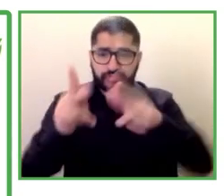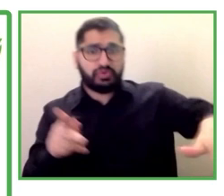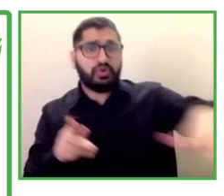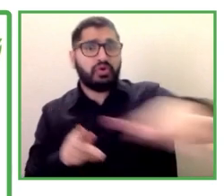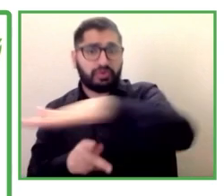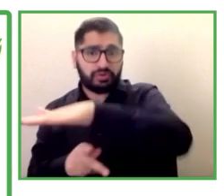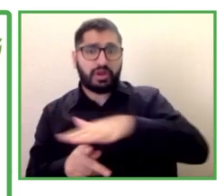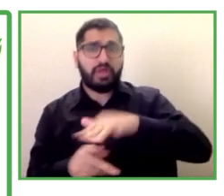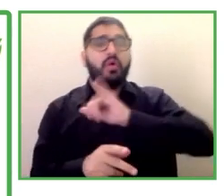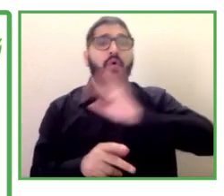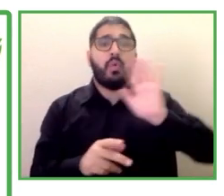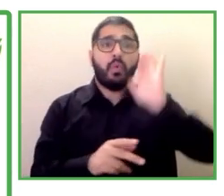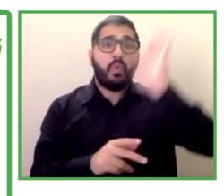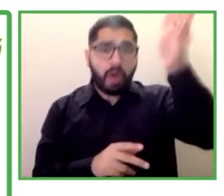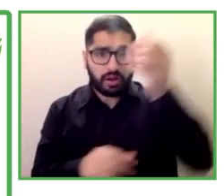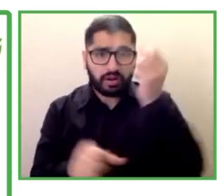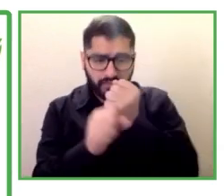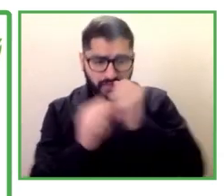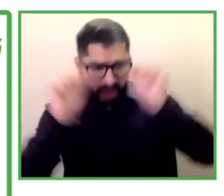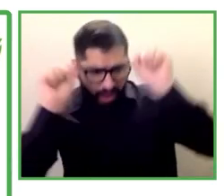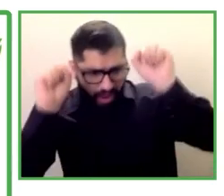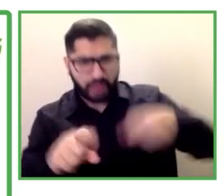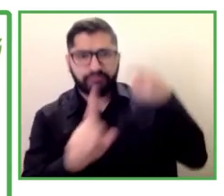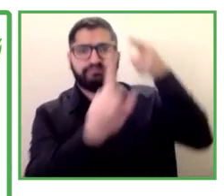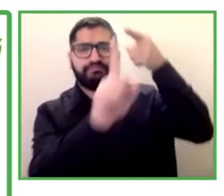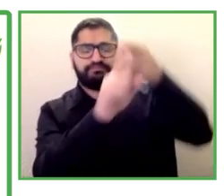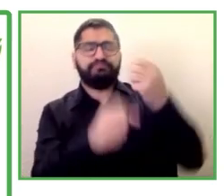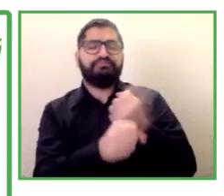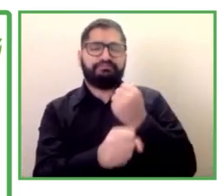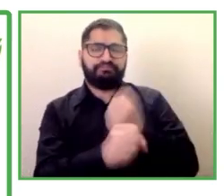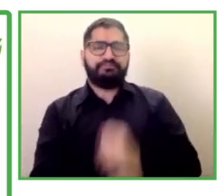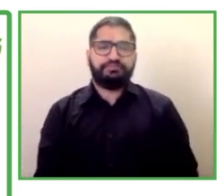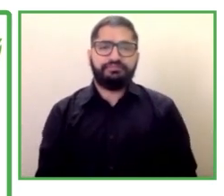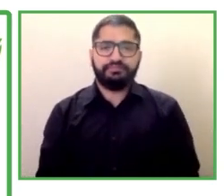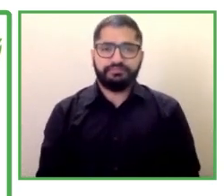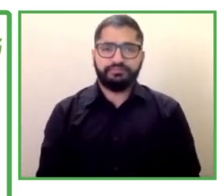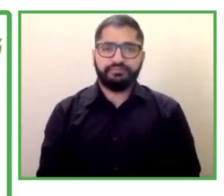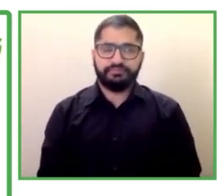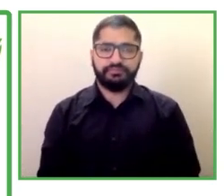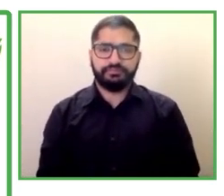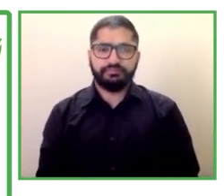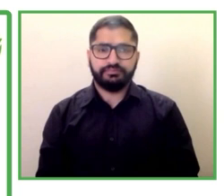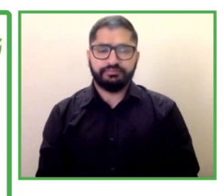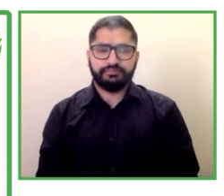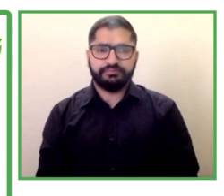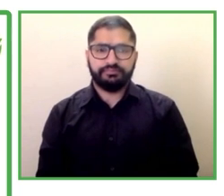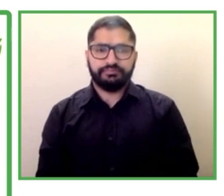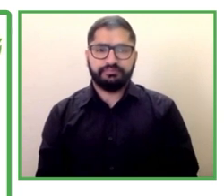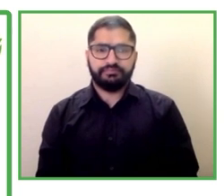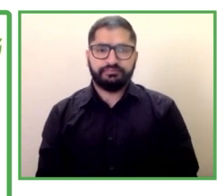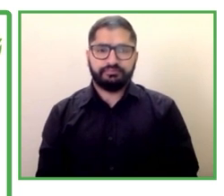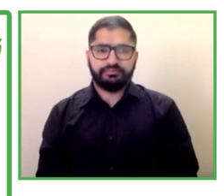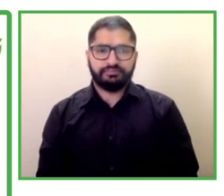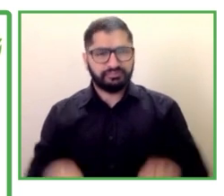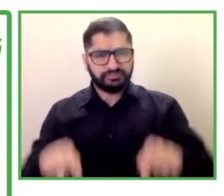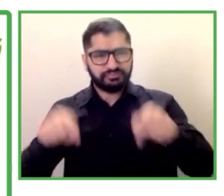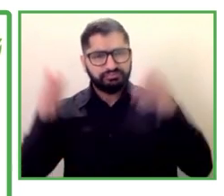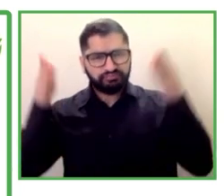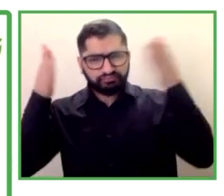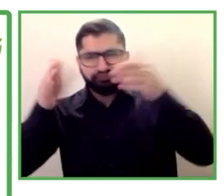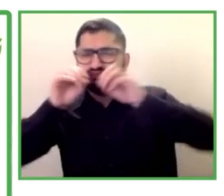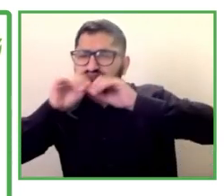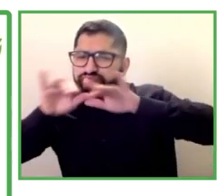es una campaña de políticas a favor